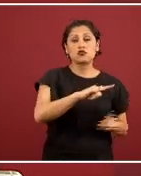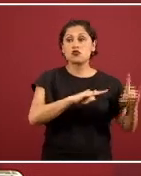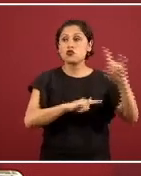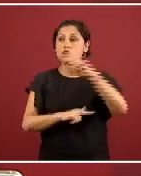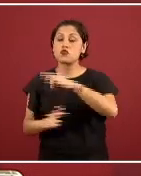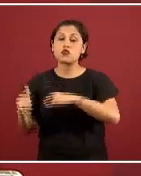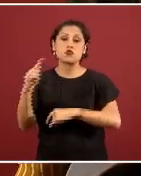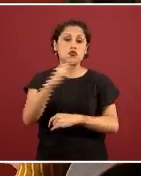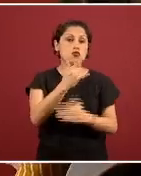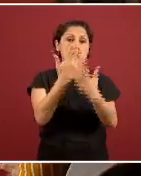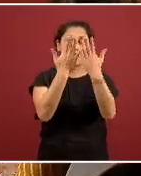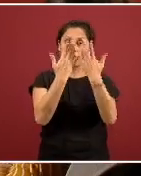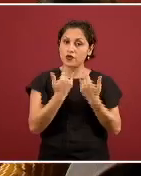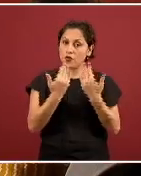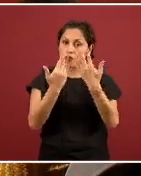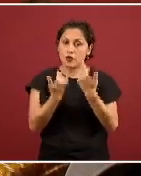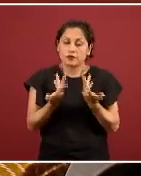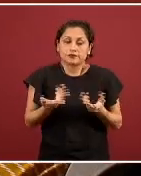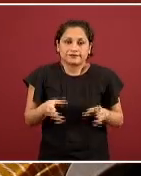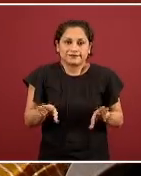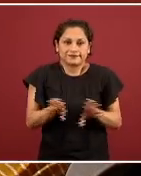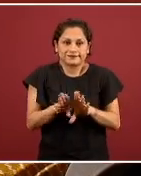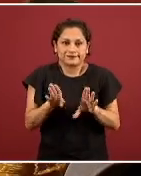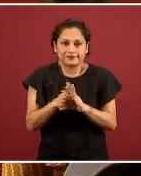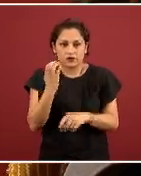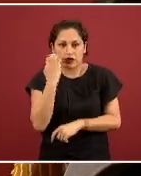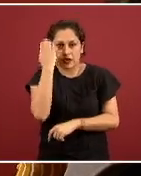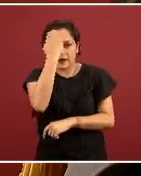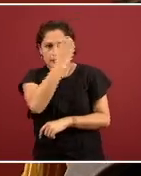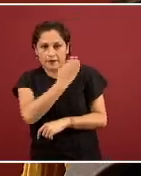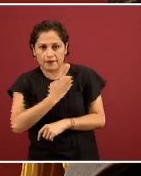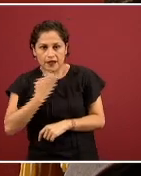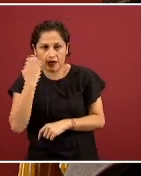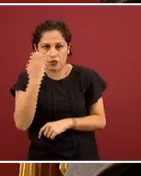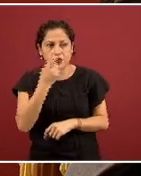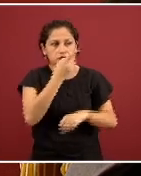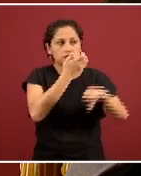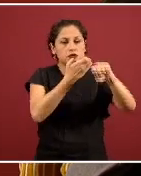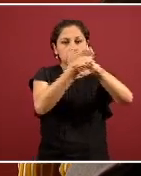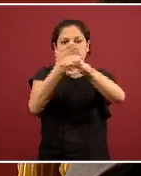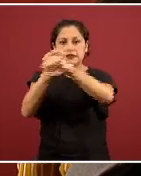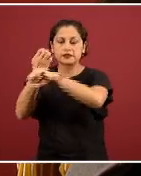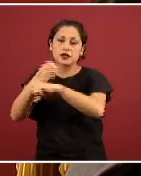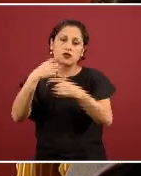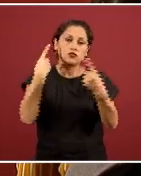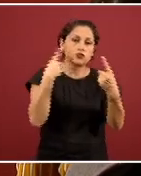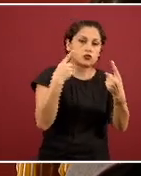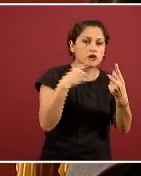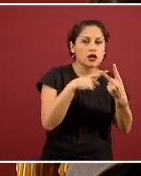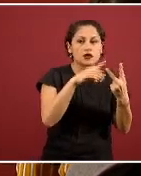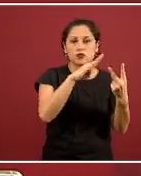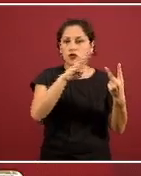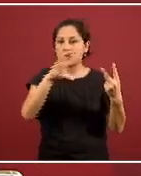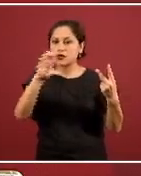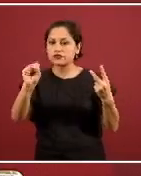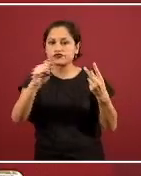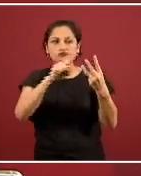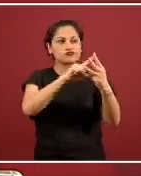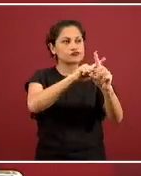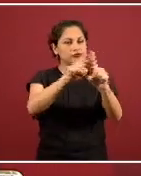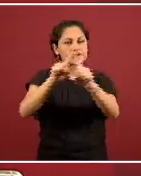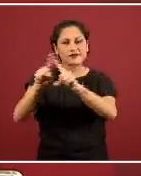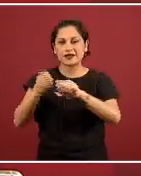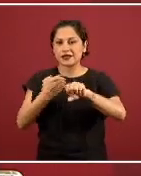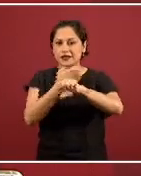entonces para transportar las muestras de Gómez Palacio Durango o de Baja California Sur o de cualquier sitio más remoto se